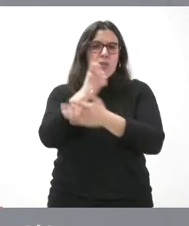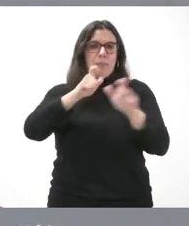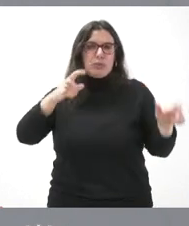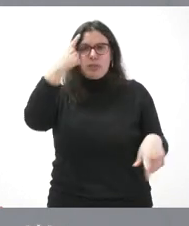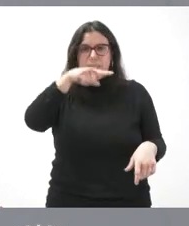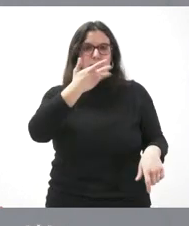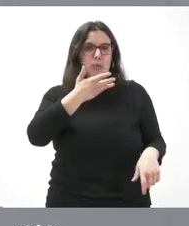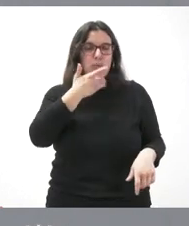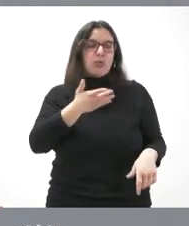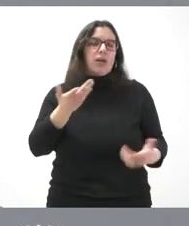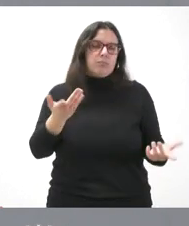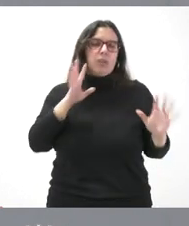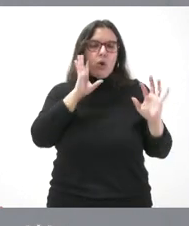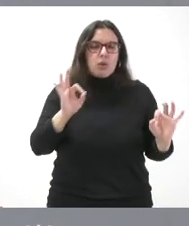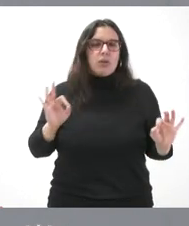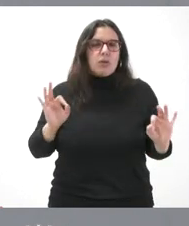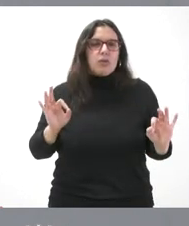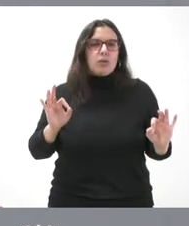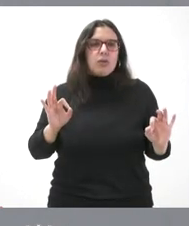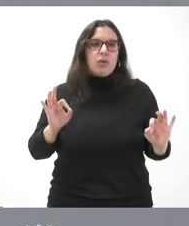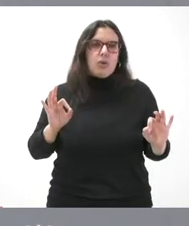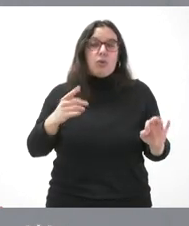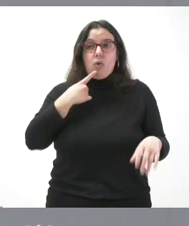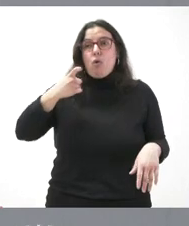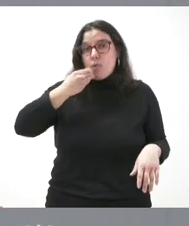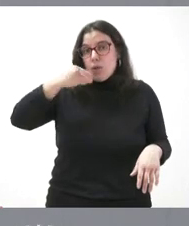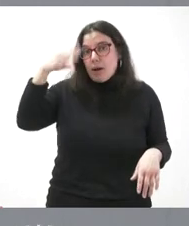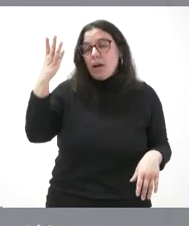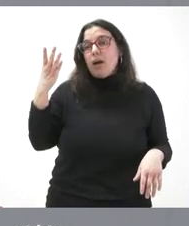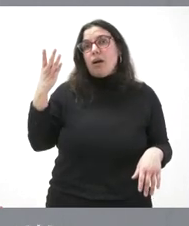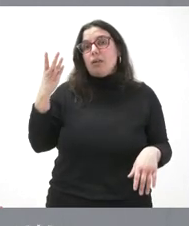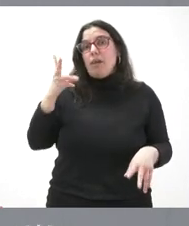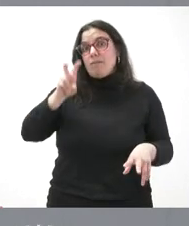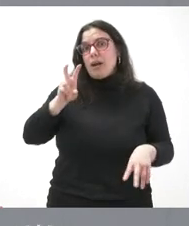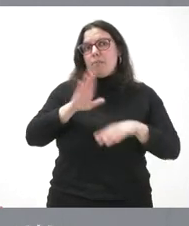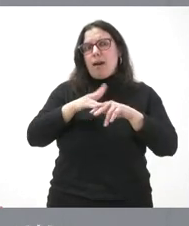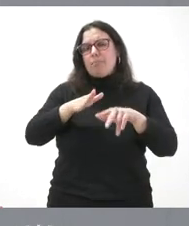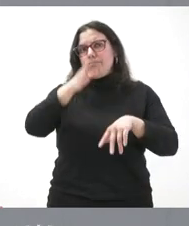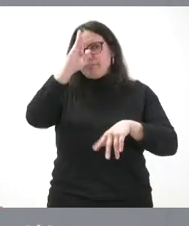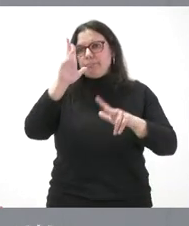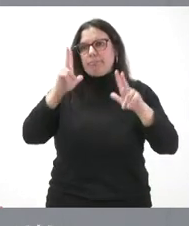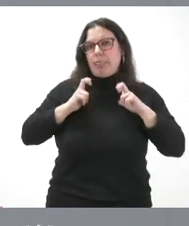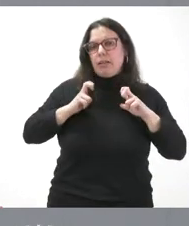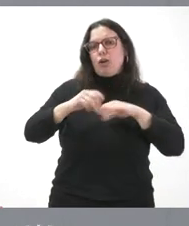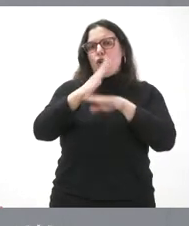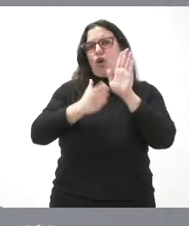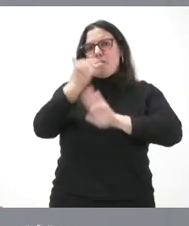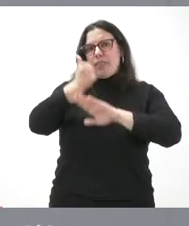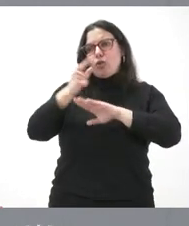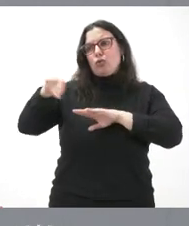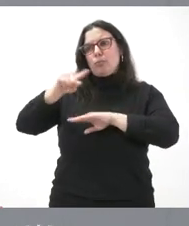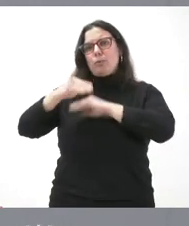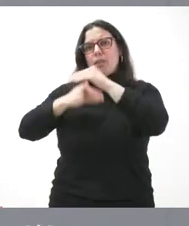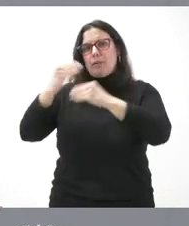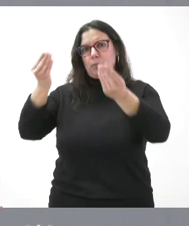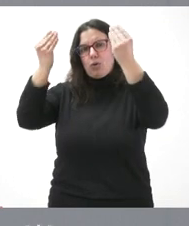los ciudadanos y que, evidentemente, ojalá esto sirva para que la Confederación también pueda mejorar sus procedimientos pensando en el